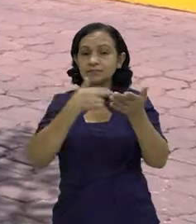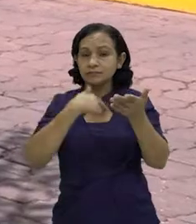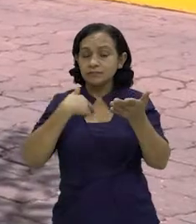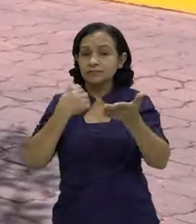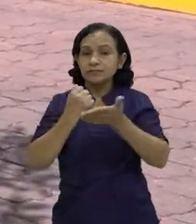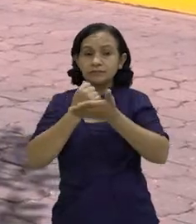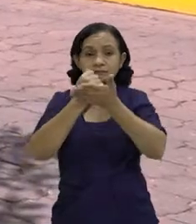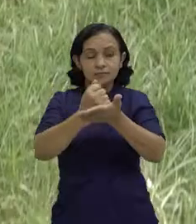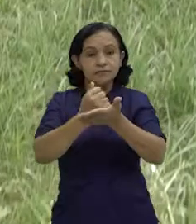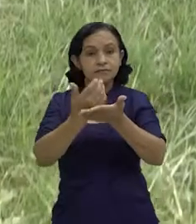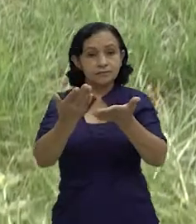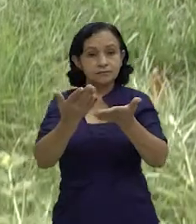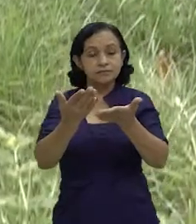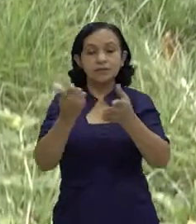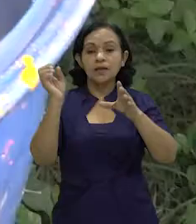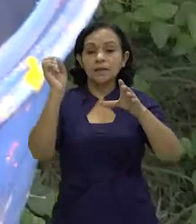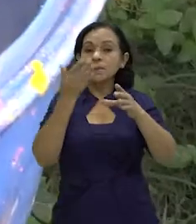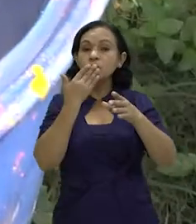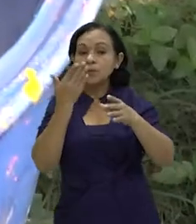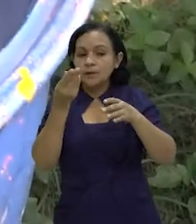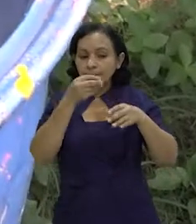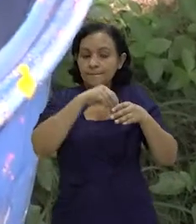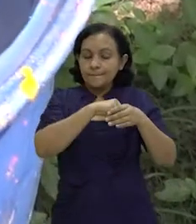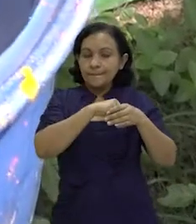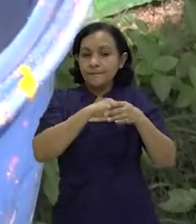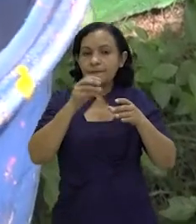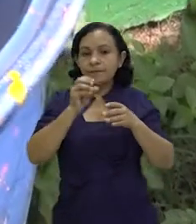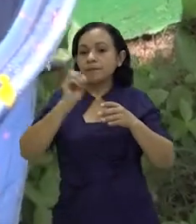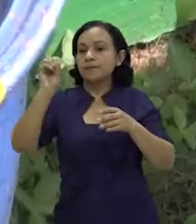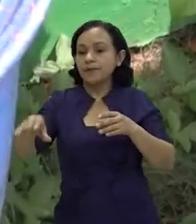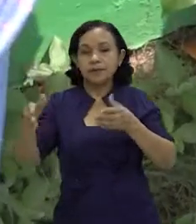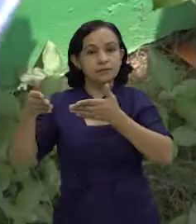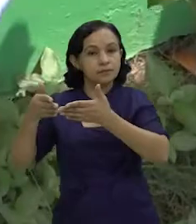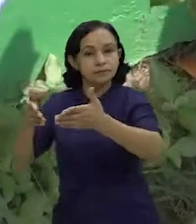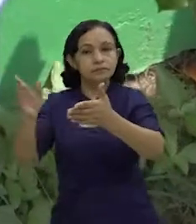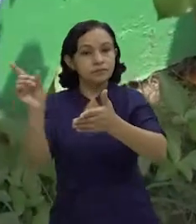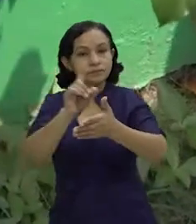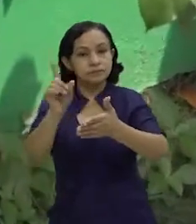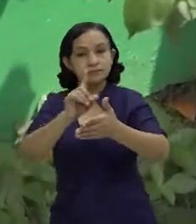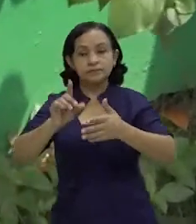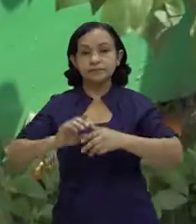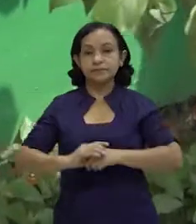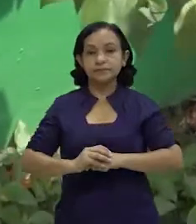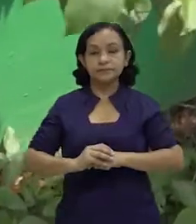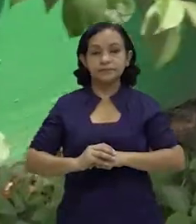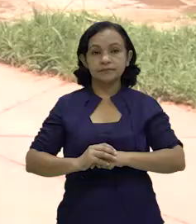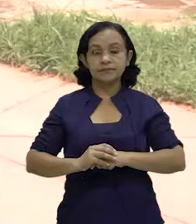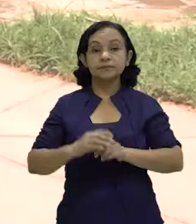soluciona, darle buen cauce a la basura, no botarlo en el cauce, eso es más, eso no.